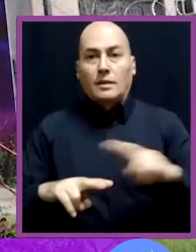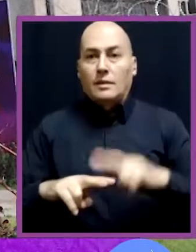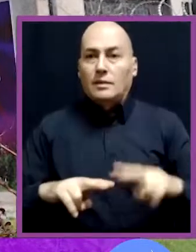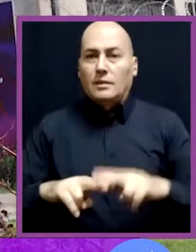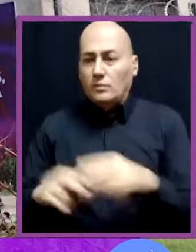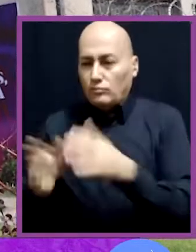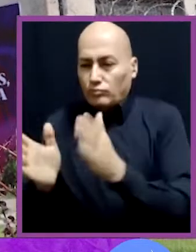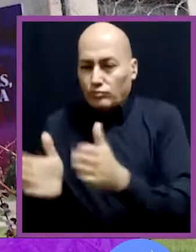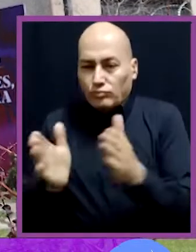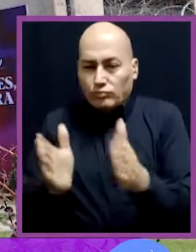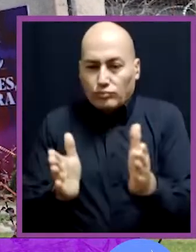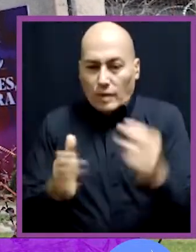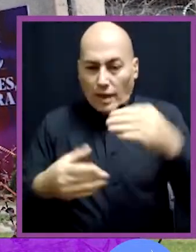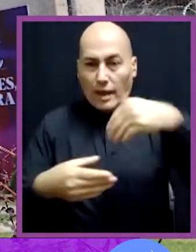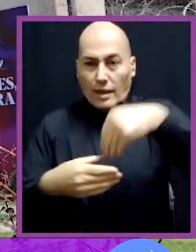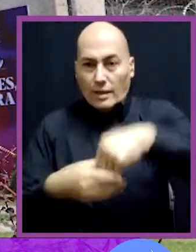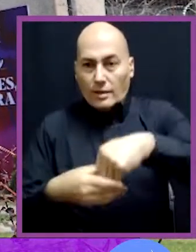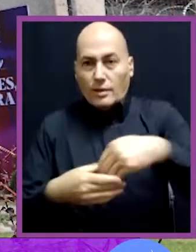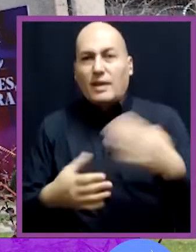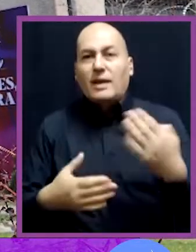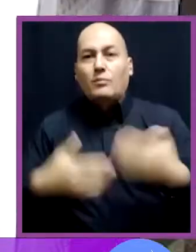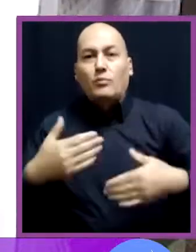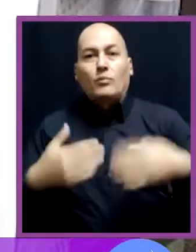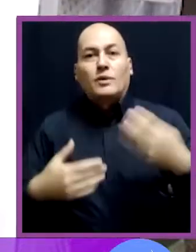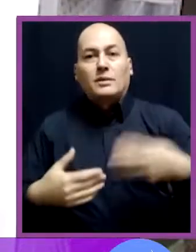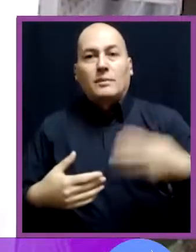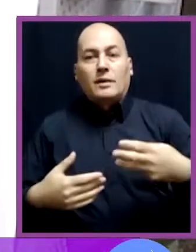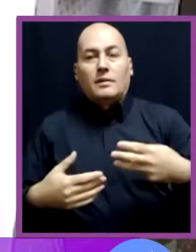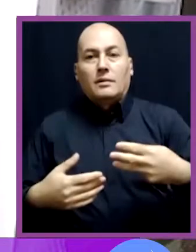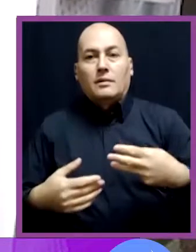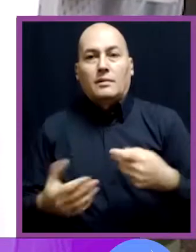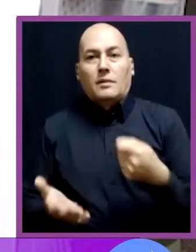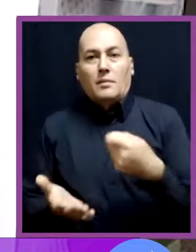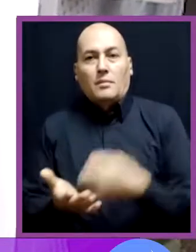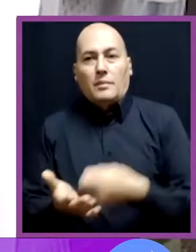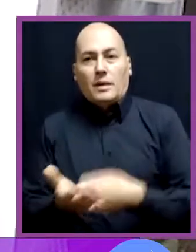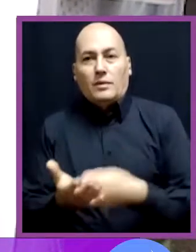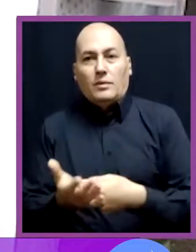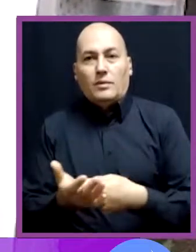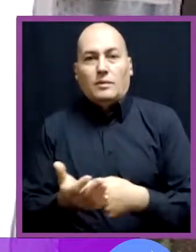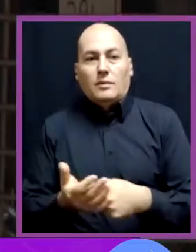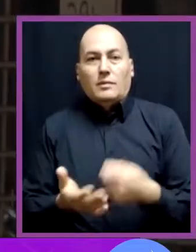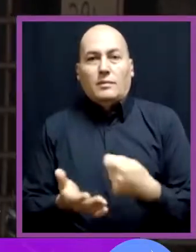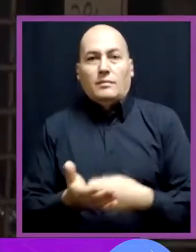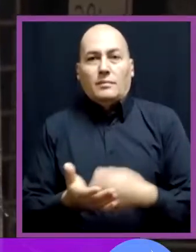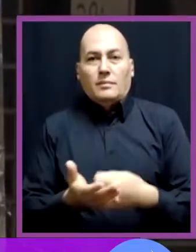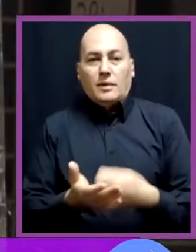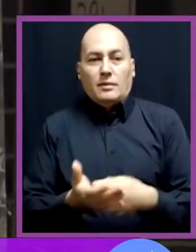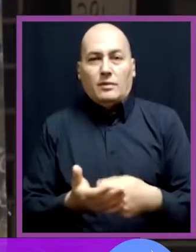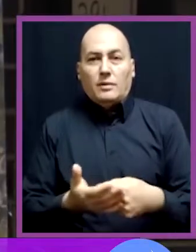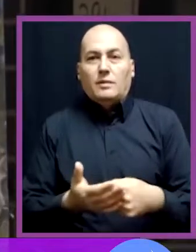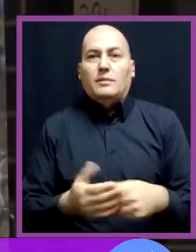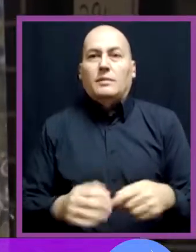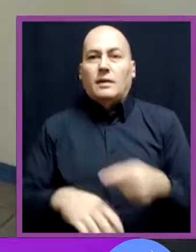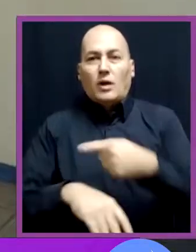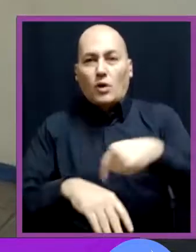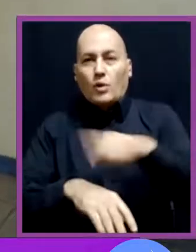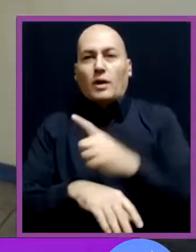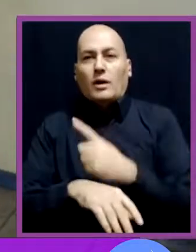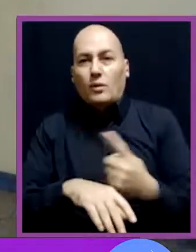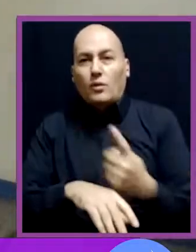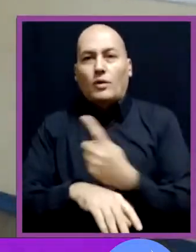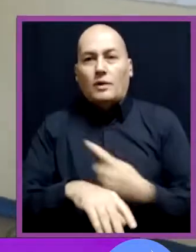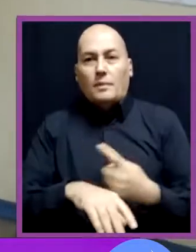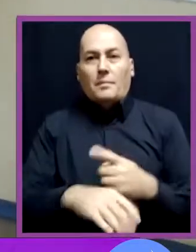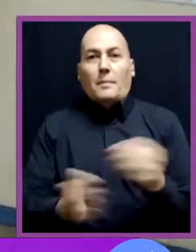Hicimos un ordenamiento interno en el municipio. Redujimos el pago en horas extras. Trasladamos la Oficina de